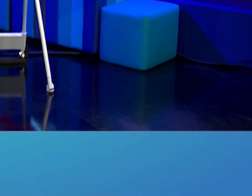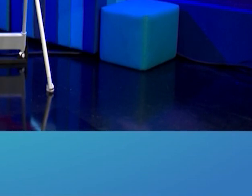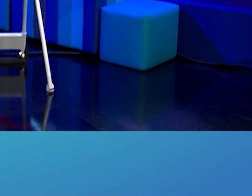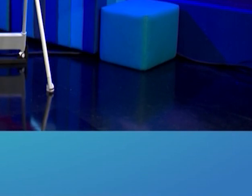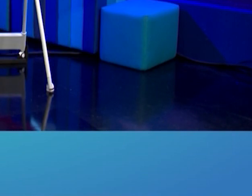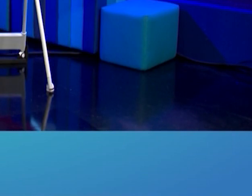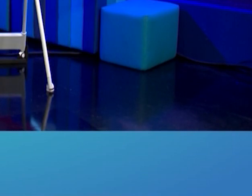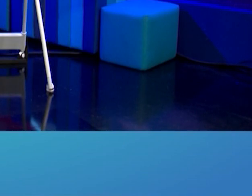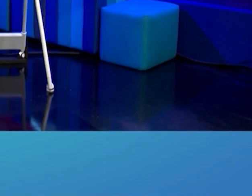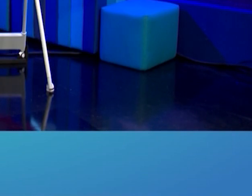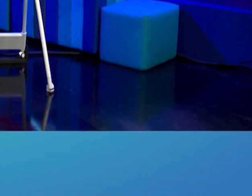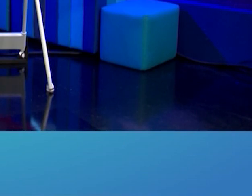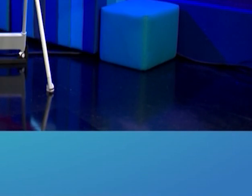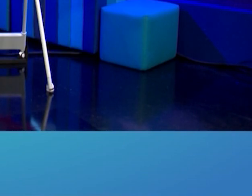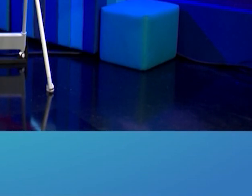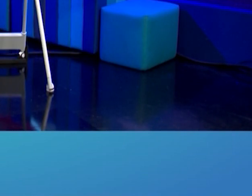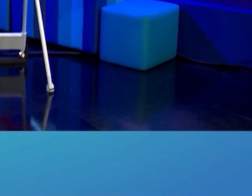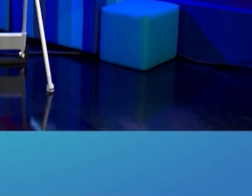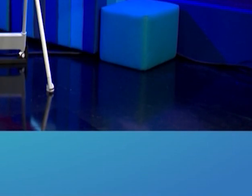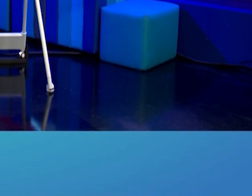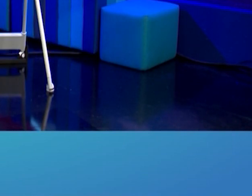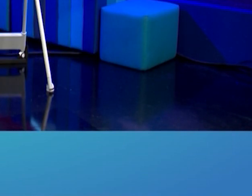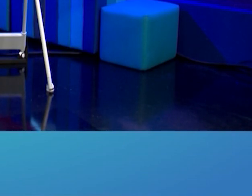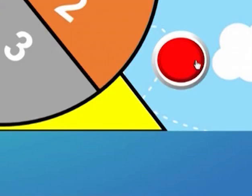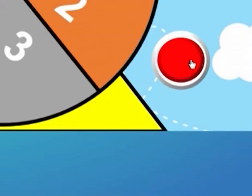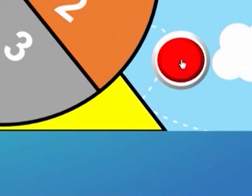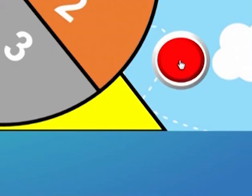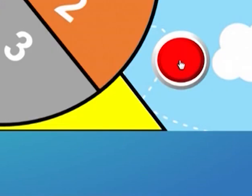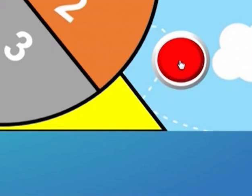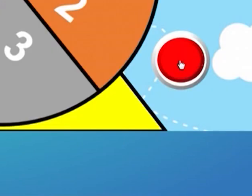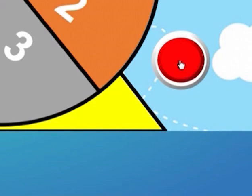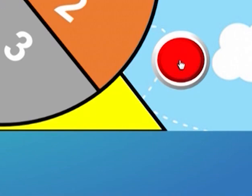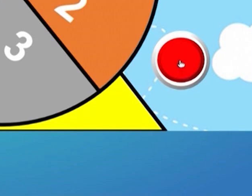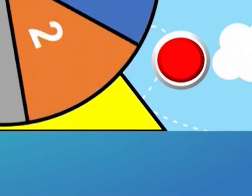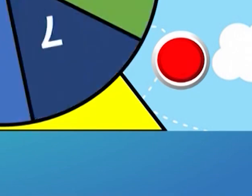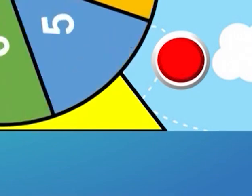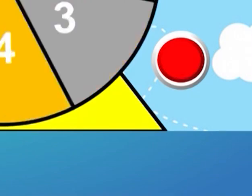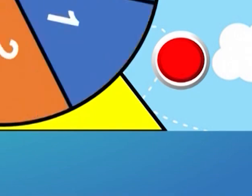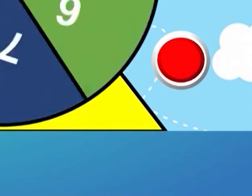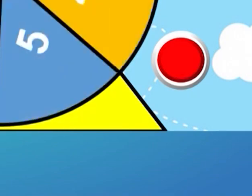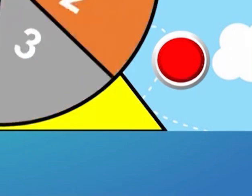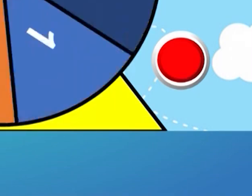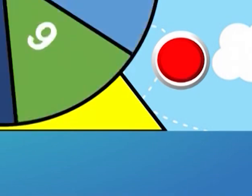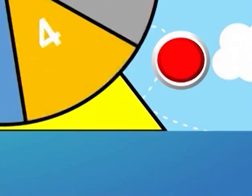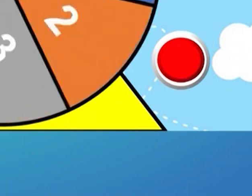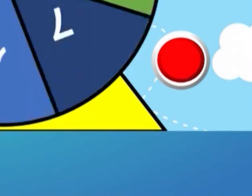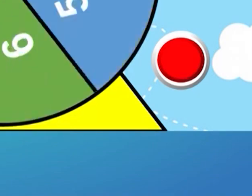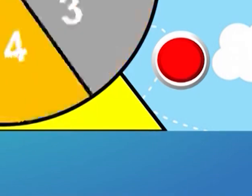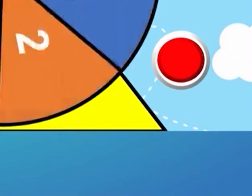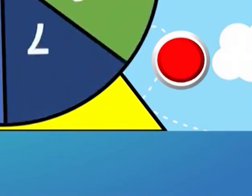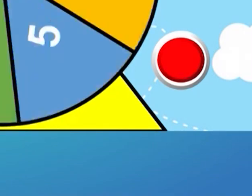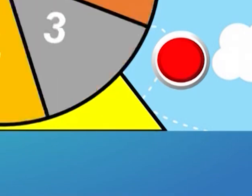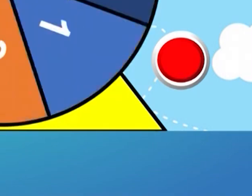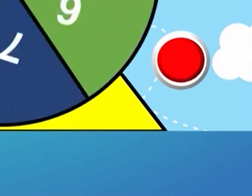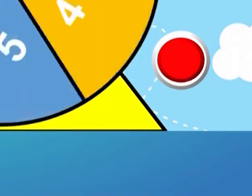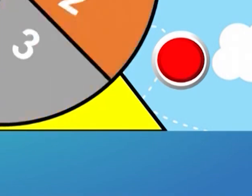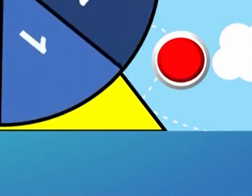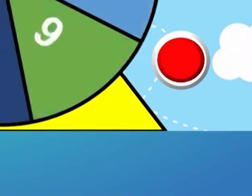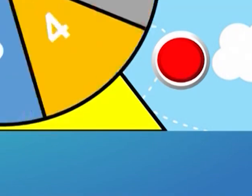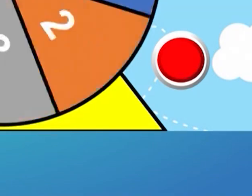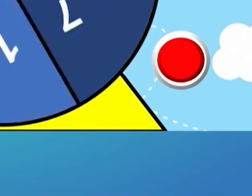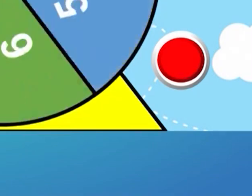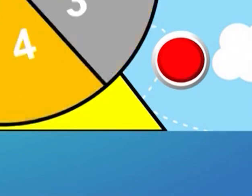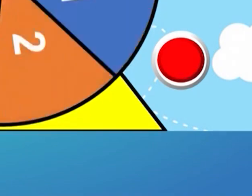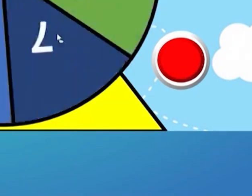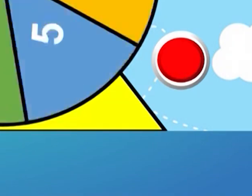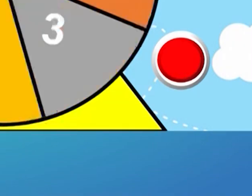con kaijin kaijin vamos a pedir que la ruleta nos dé vuelta a ver a ver le damos la parada para